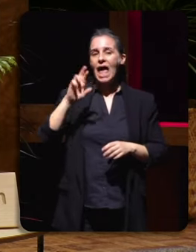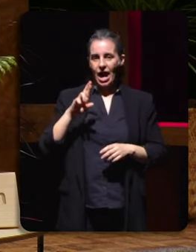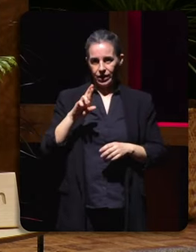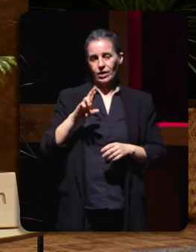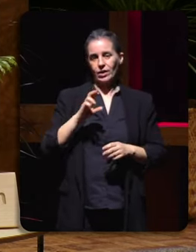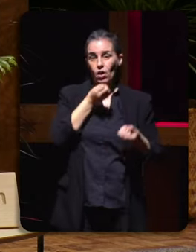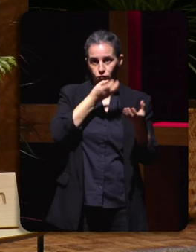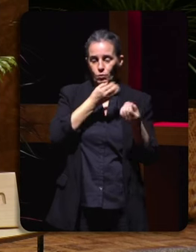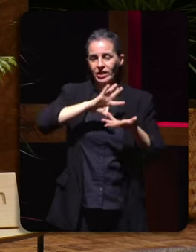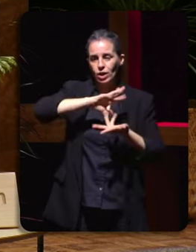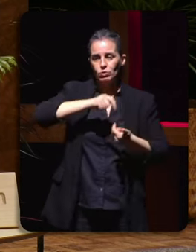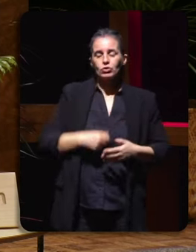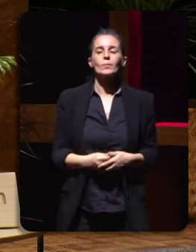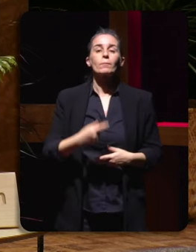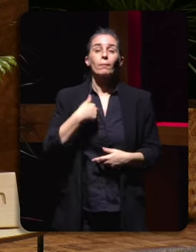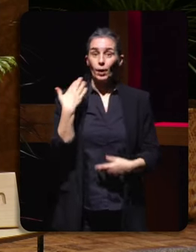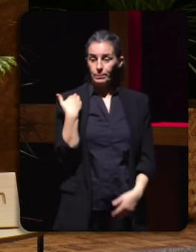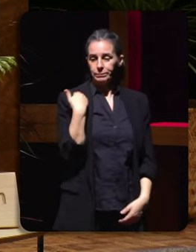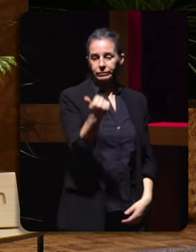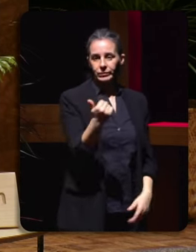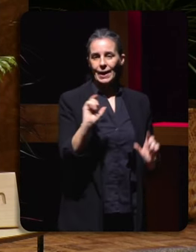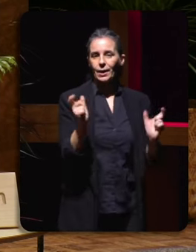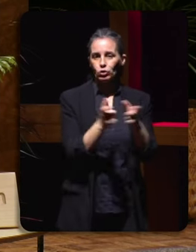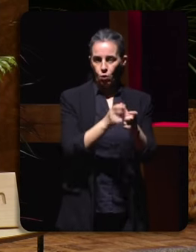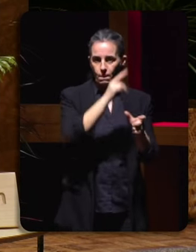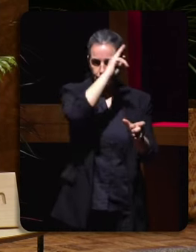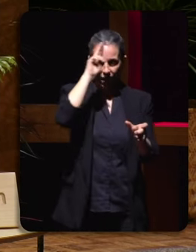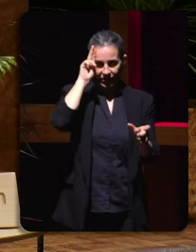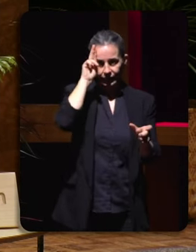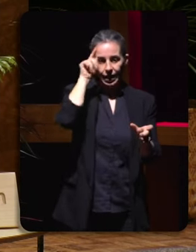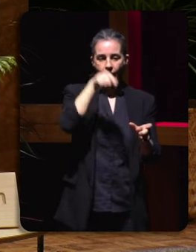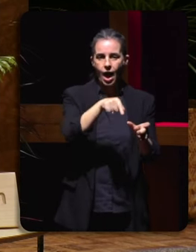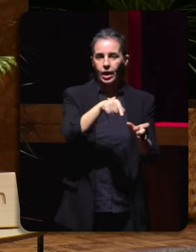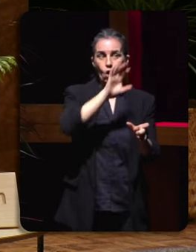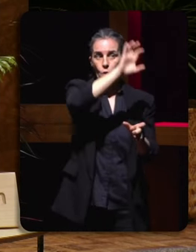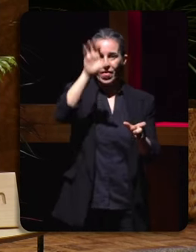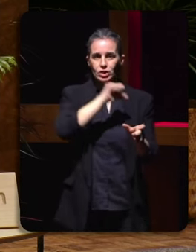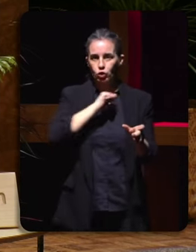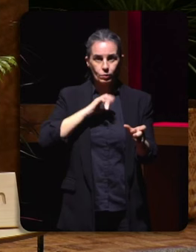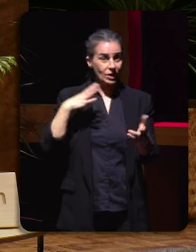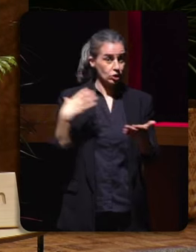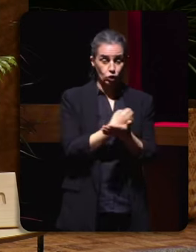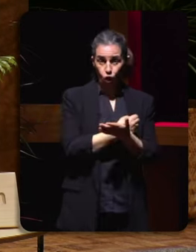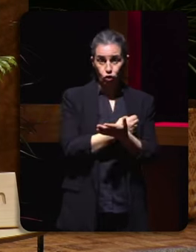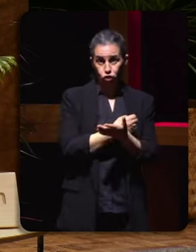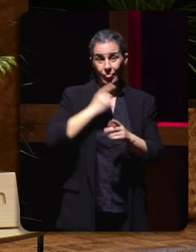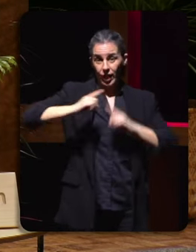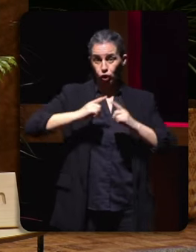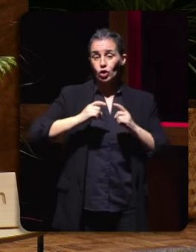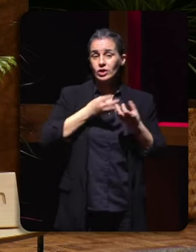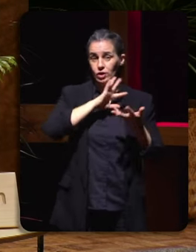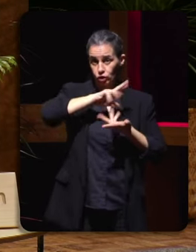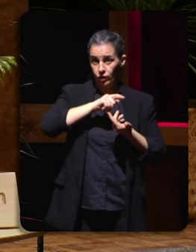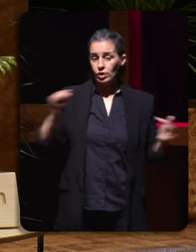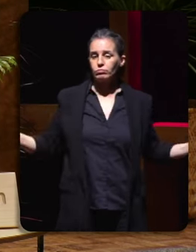convocarme a unha reunión en Madrid éramos os directores de informativos de todas as comunidades autónomas máis a dirección de informativos da cadena SER en Madrid